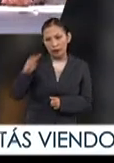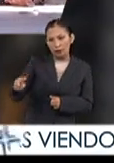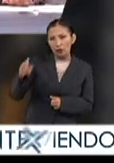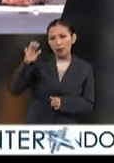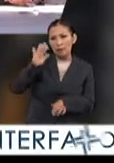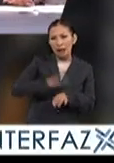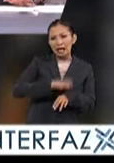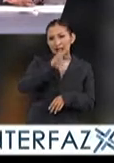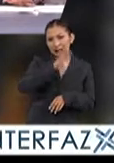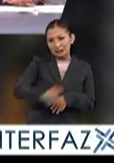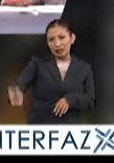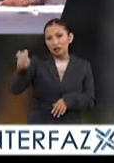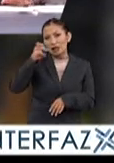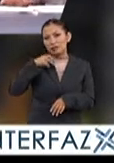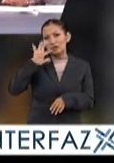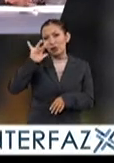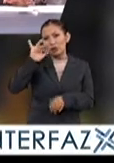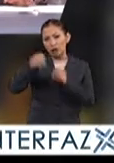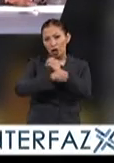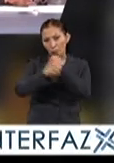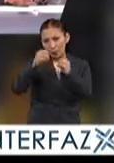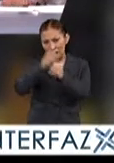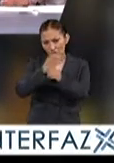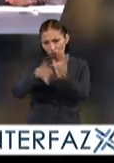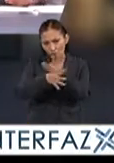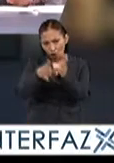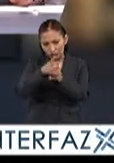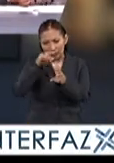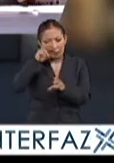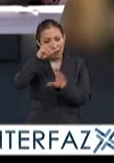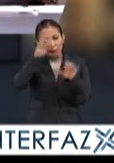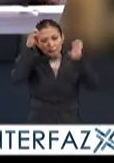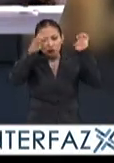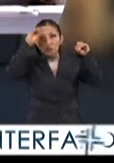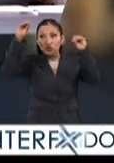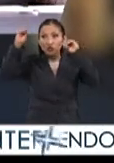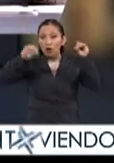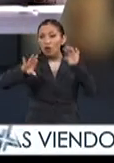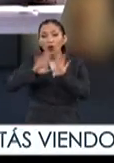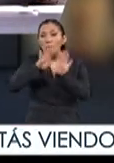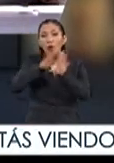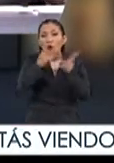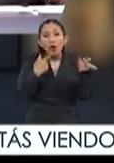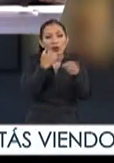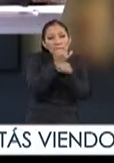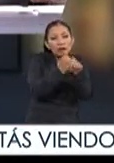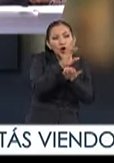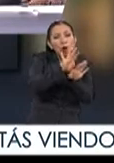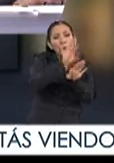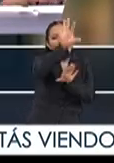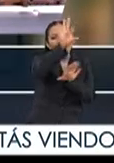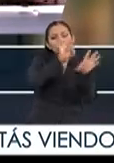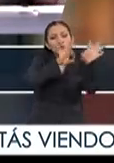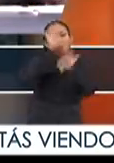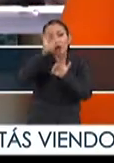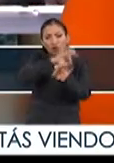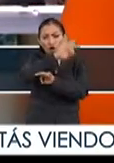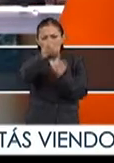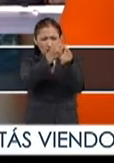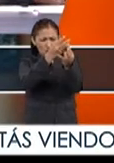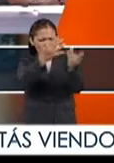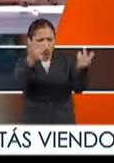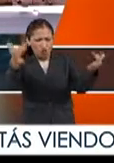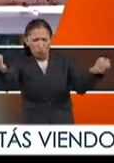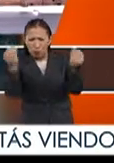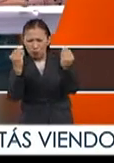aquí son más de 350 objetos los que están expuestos ¿cómo hicieron esta curaduría? ¿cómo escogieron de entre toda esta